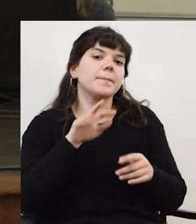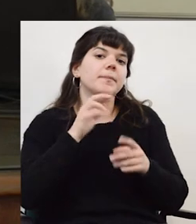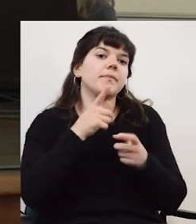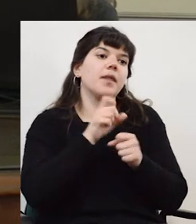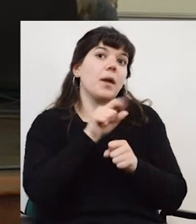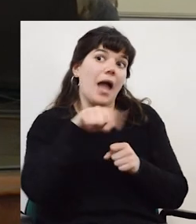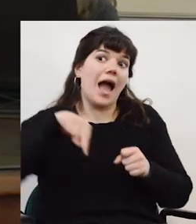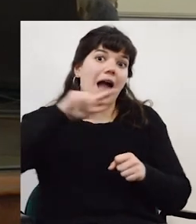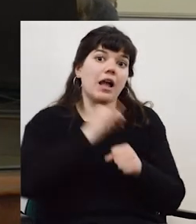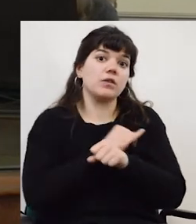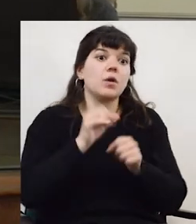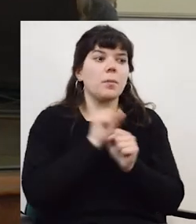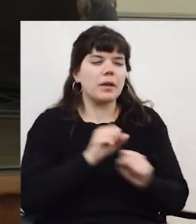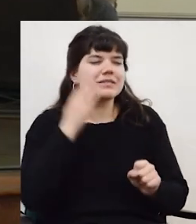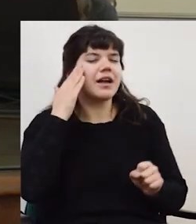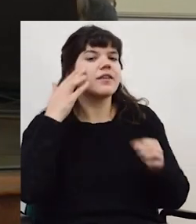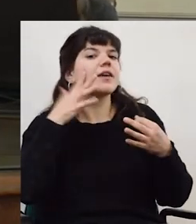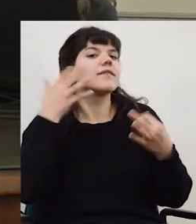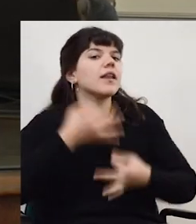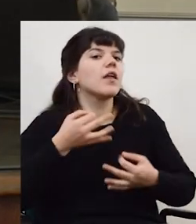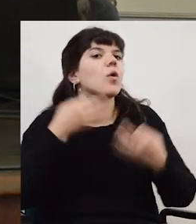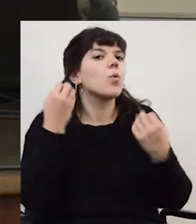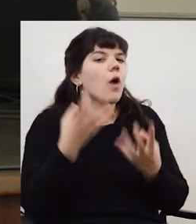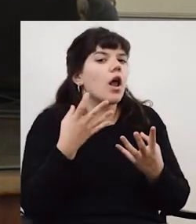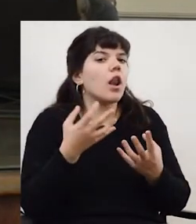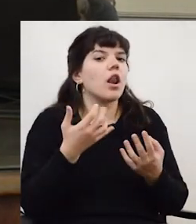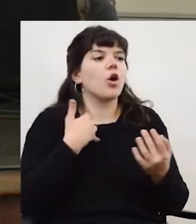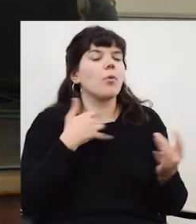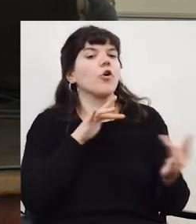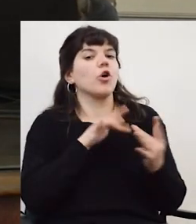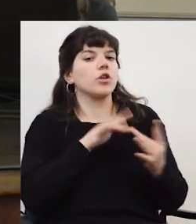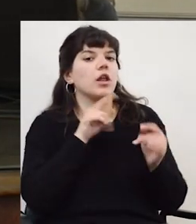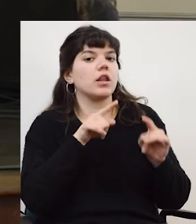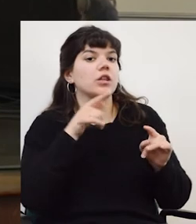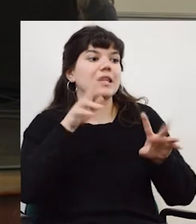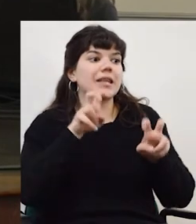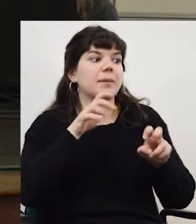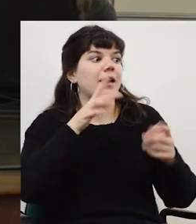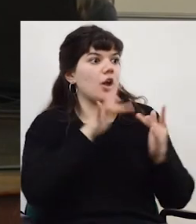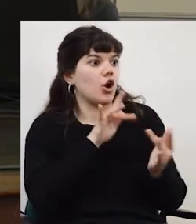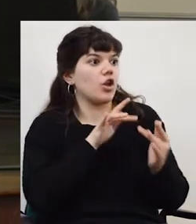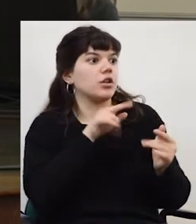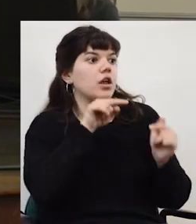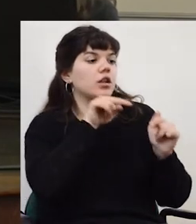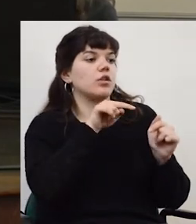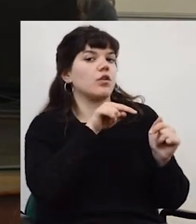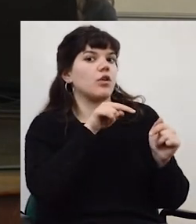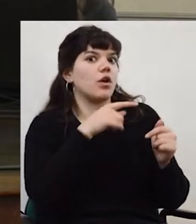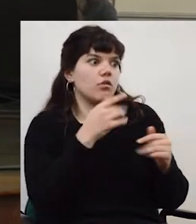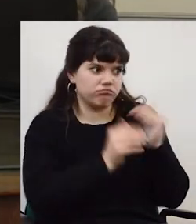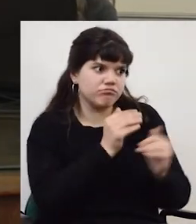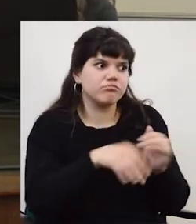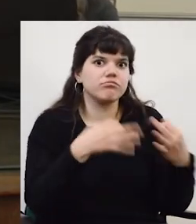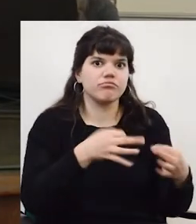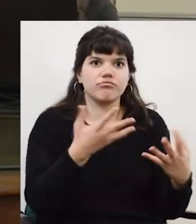ICES puntualmente sea consciente de cuáles son los vínculos a través de las redes que están funcionando y que están vivas como